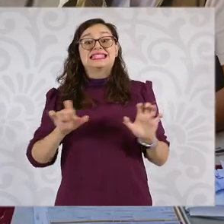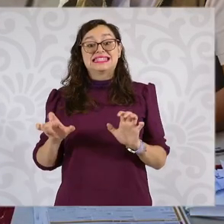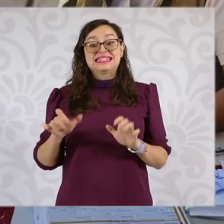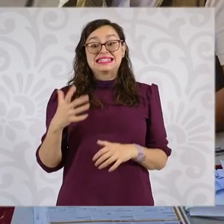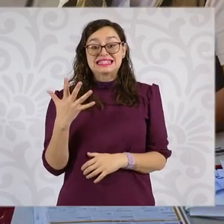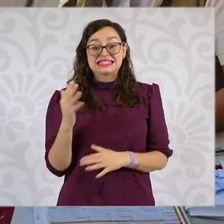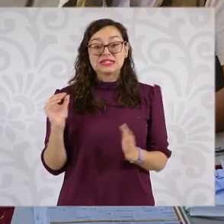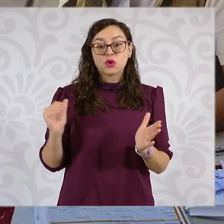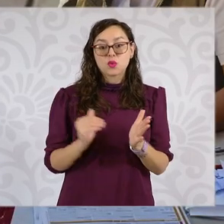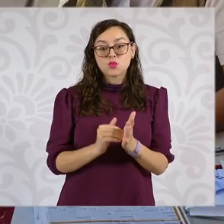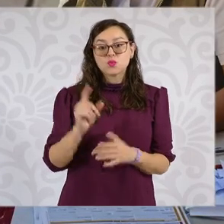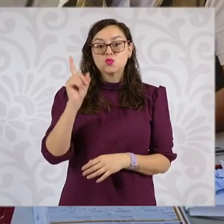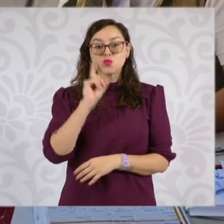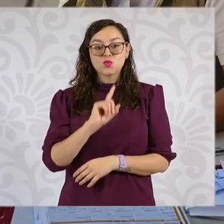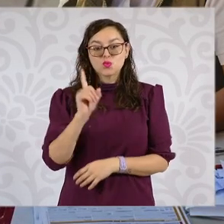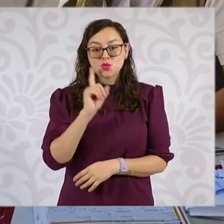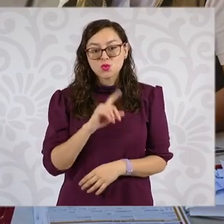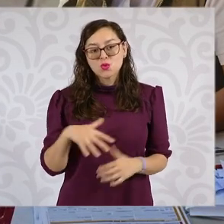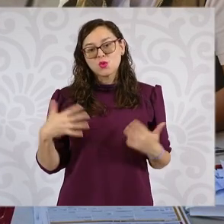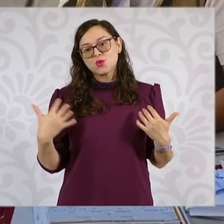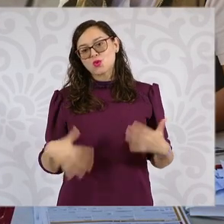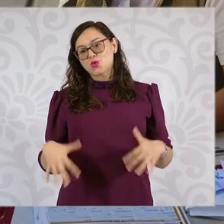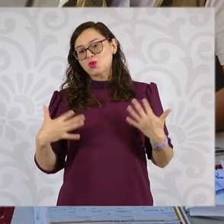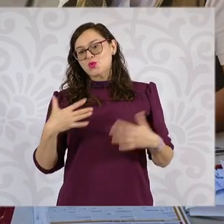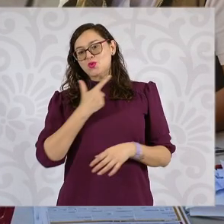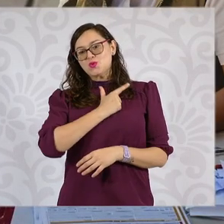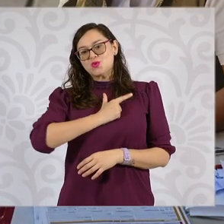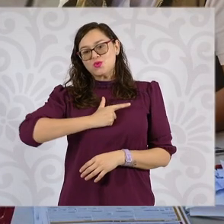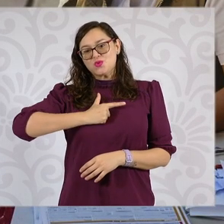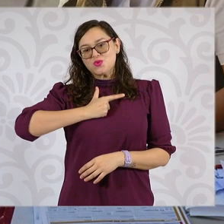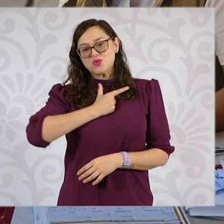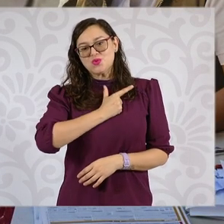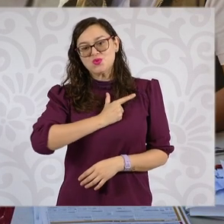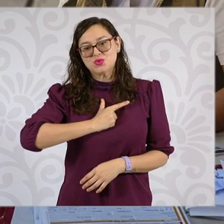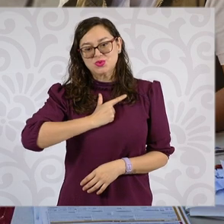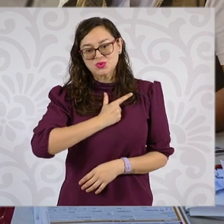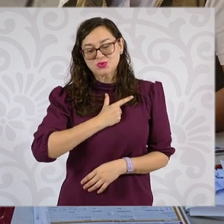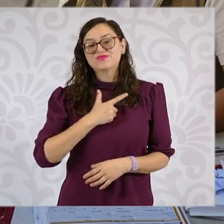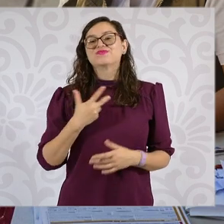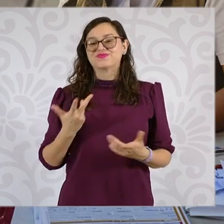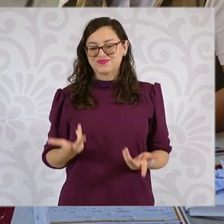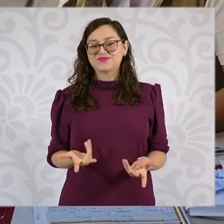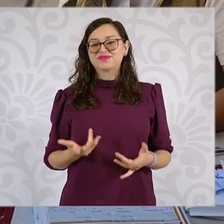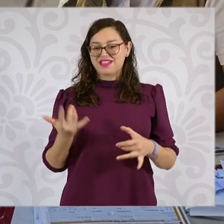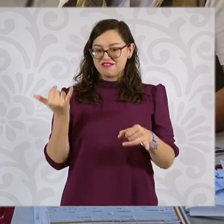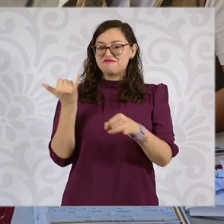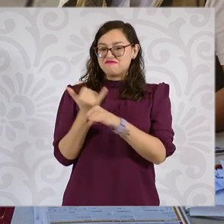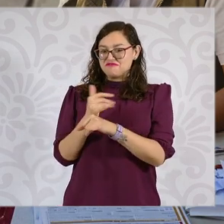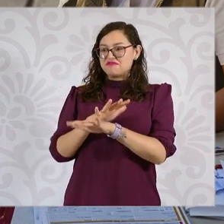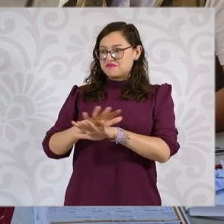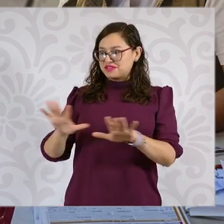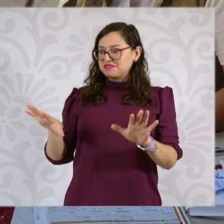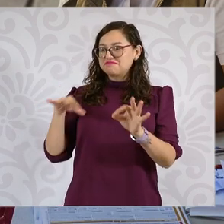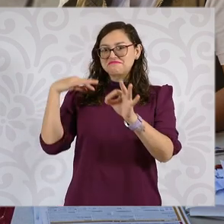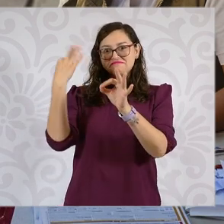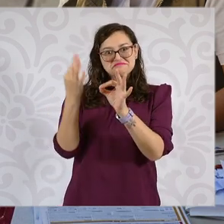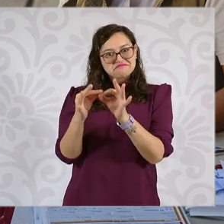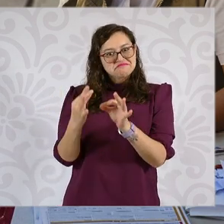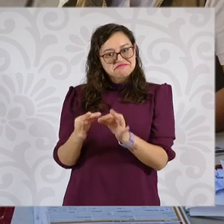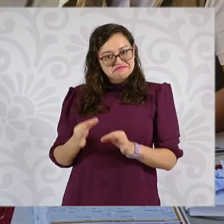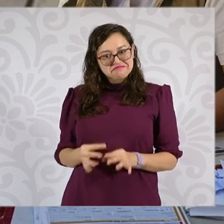mil mujeres. Nos da mucho gusto porque la información ha sido suficiente y ha llegado